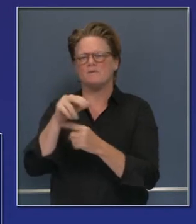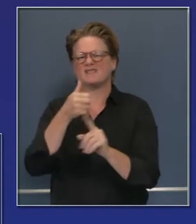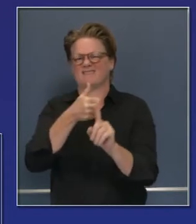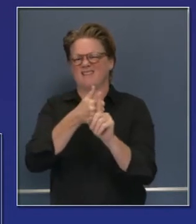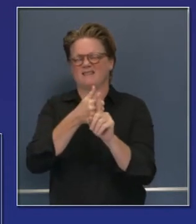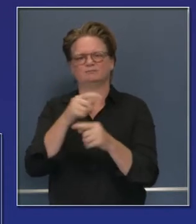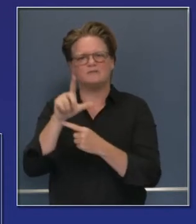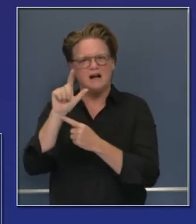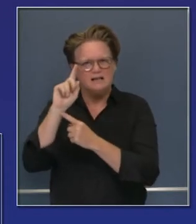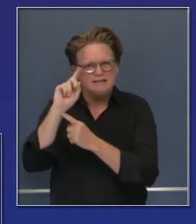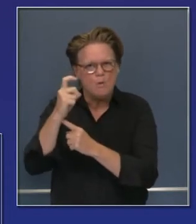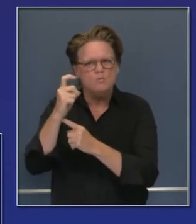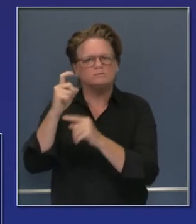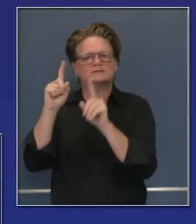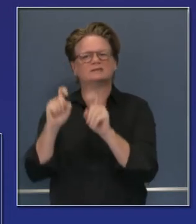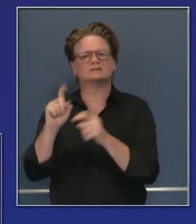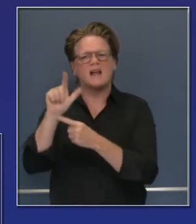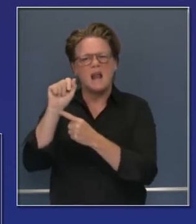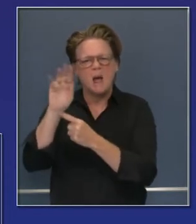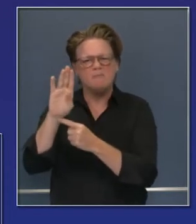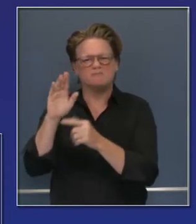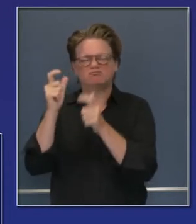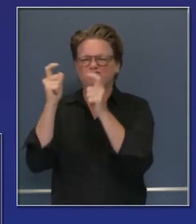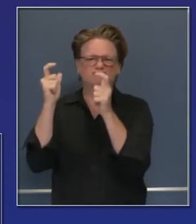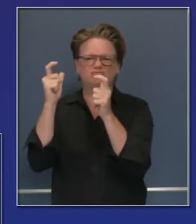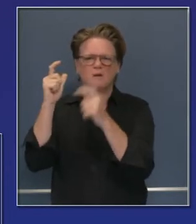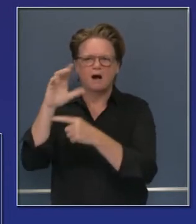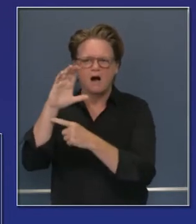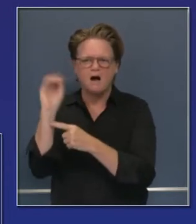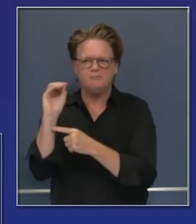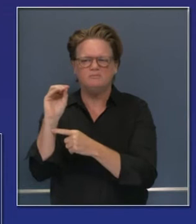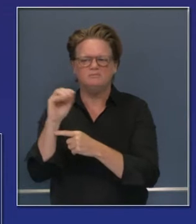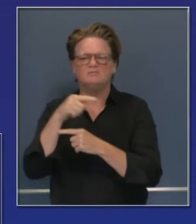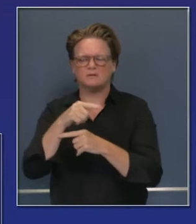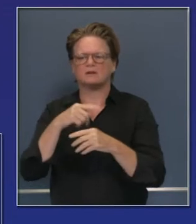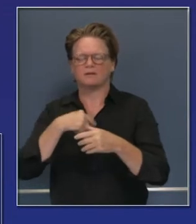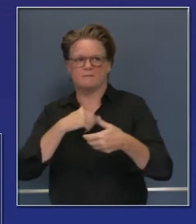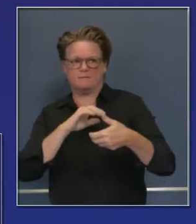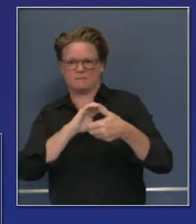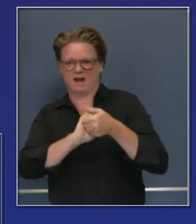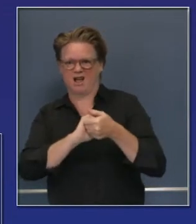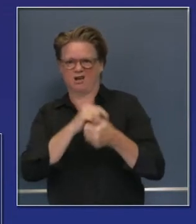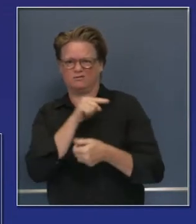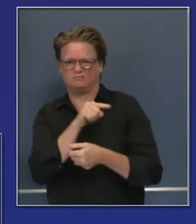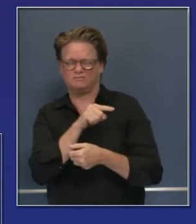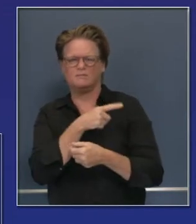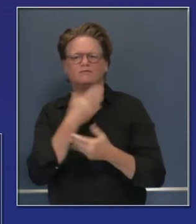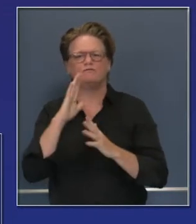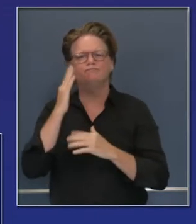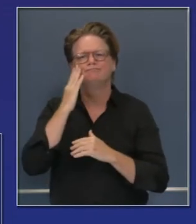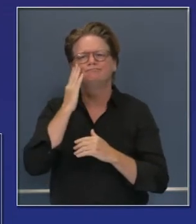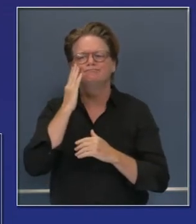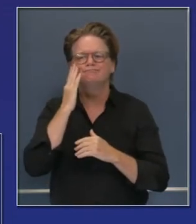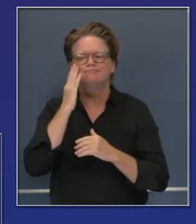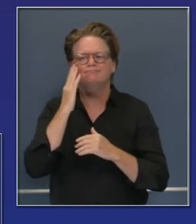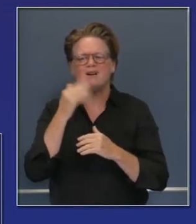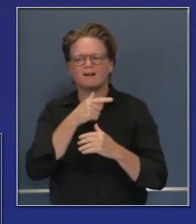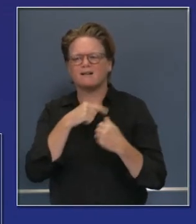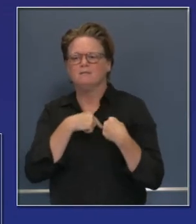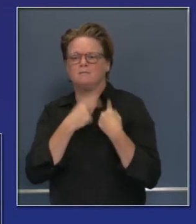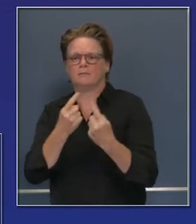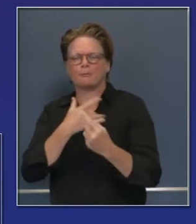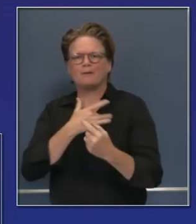compañía de pruebas Perkin-Elmer, los que tienen hijos probablemente saben. Y nos estamos juntando ahora con Perkin-Elmer para hacer los